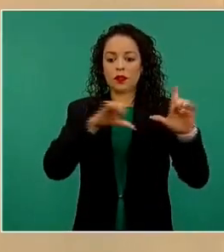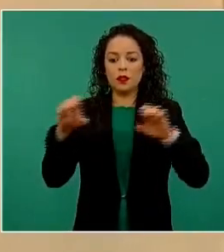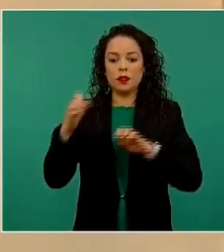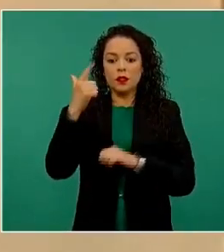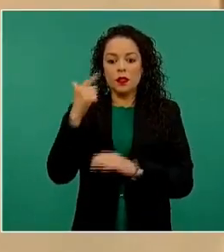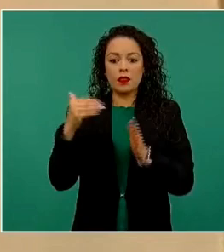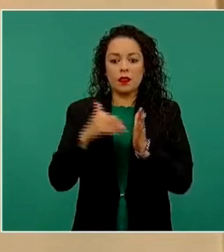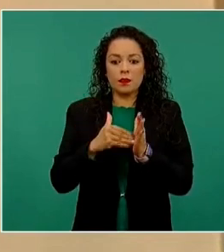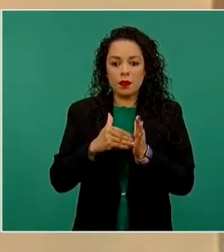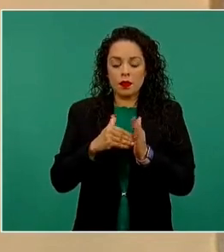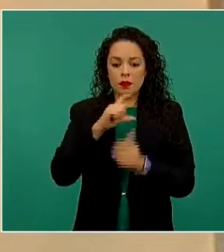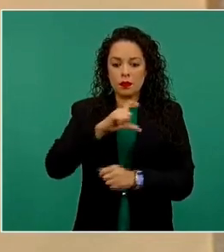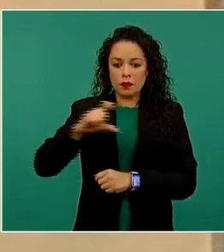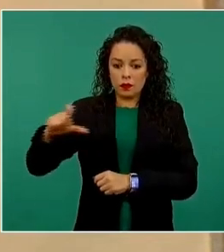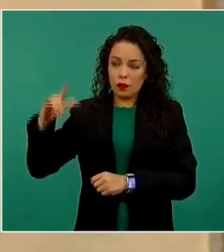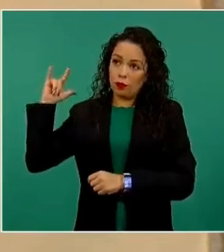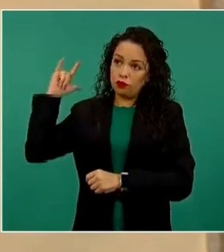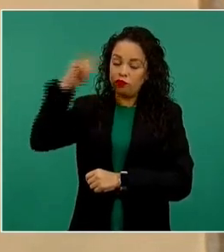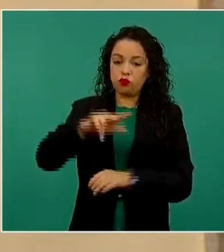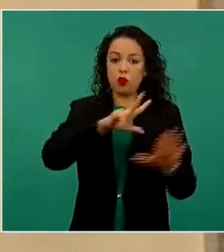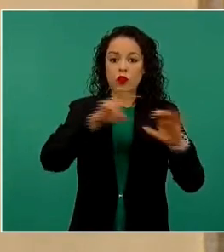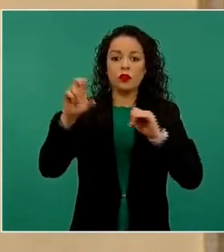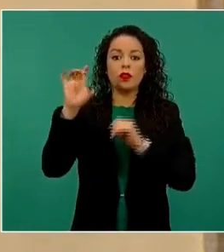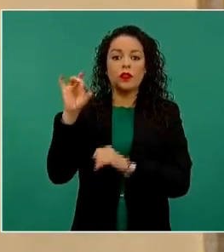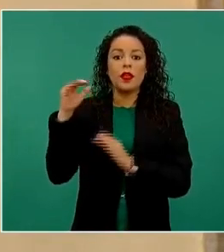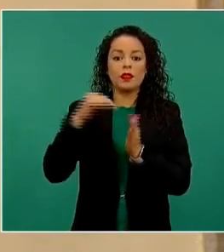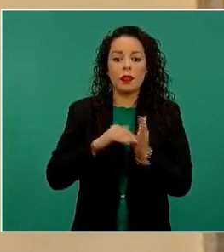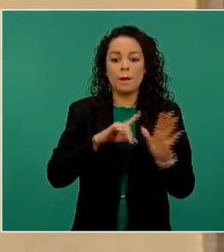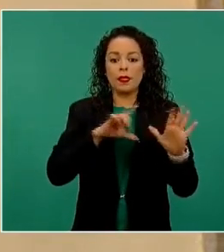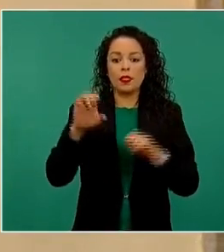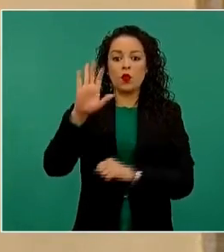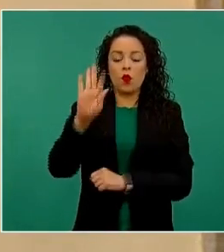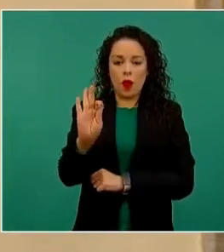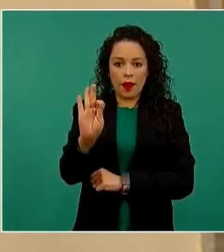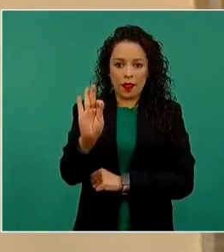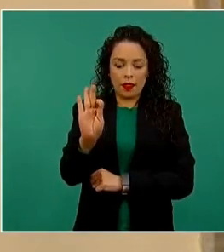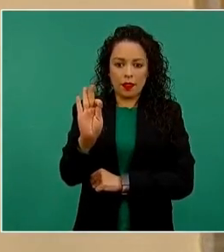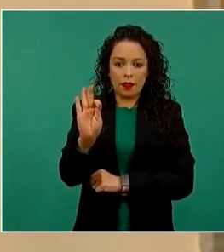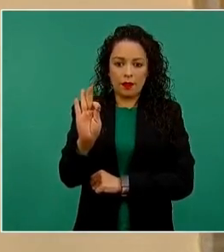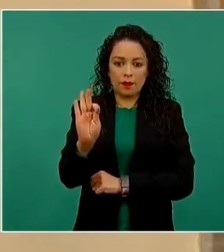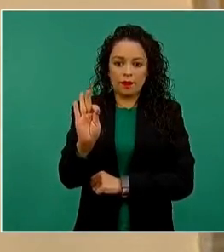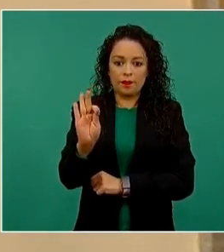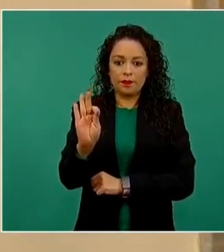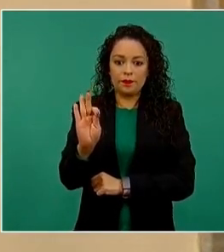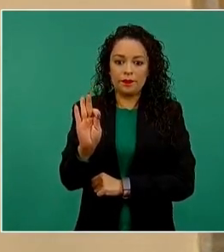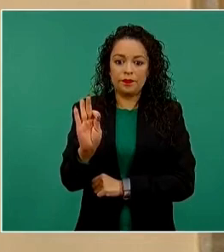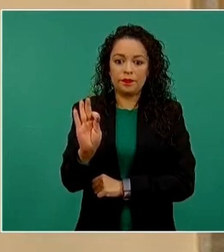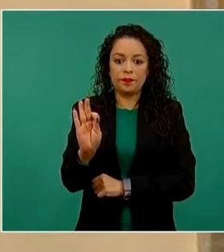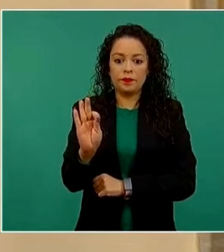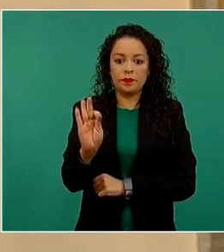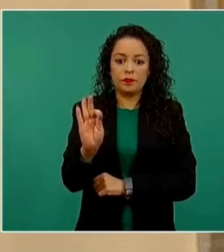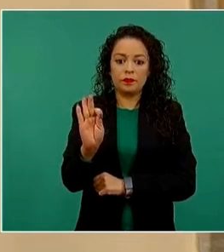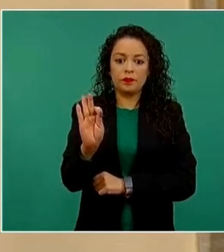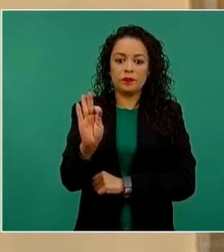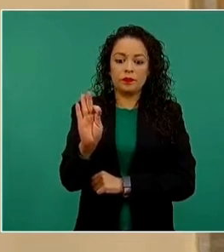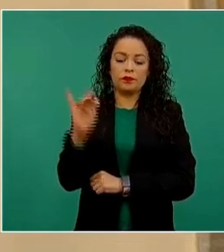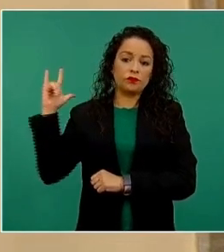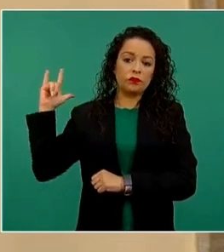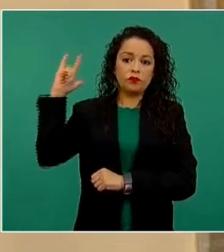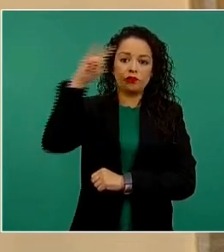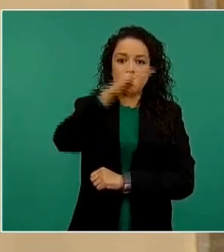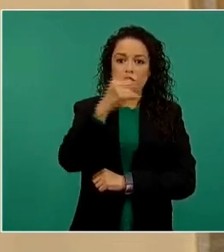por vía aérea, 830 mil 740. Se organizaron dos rutas aéreas